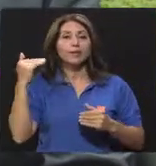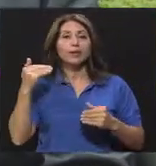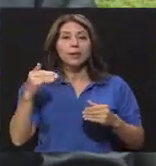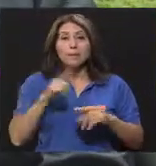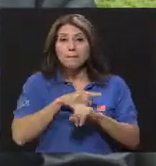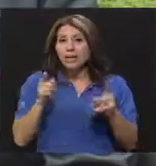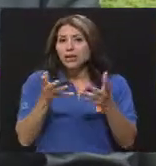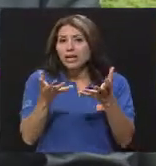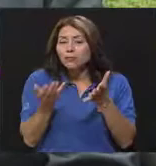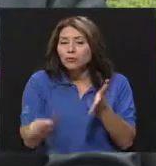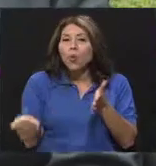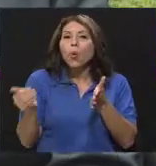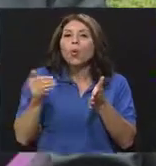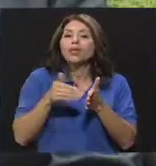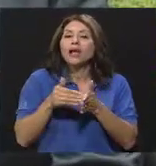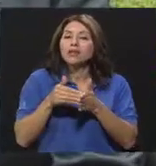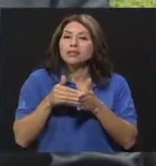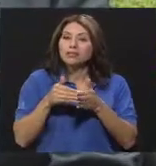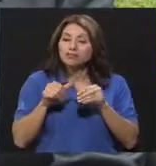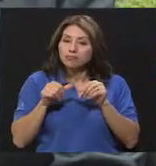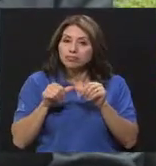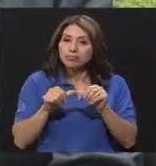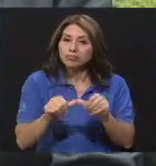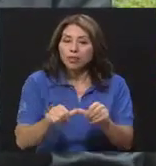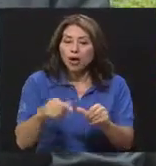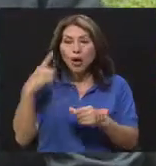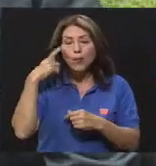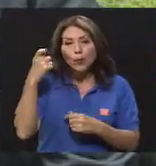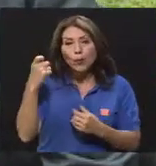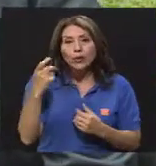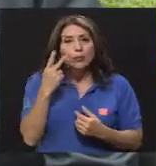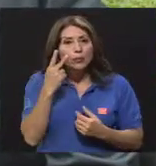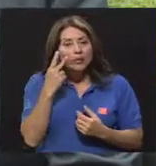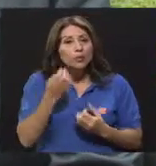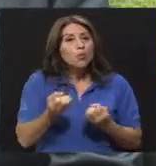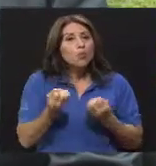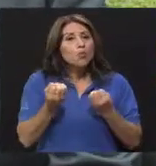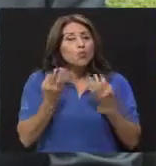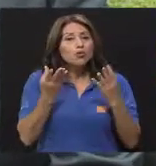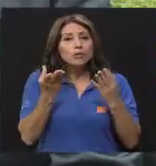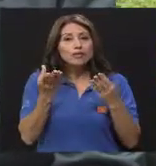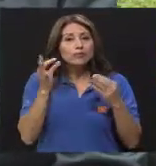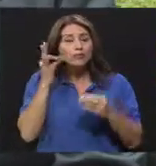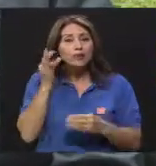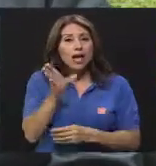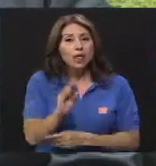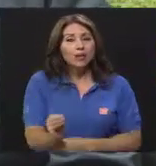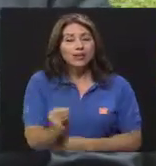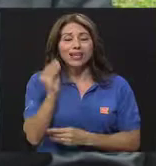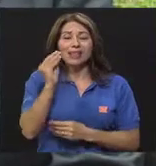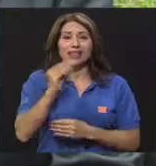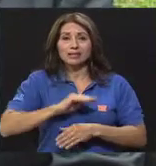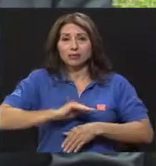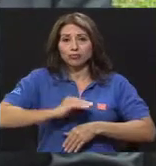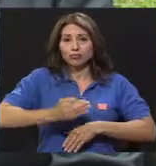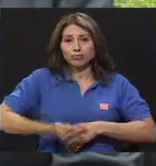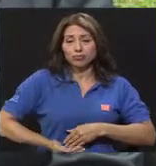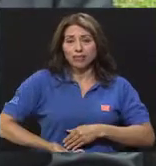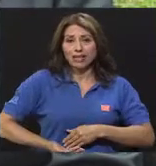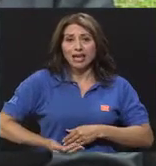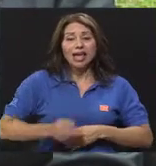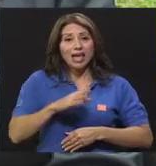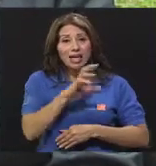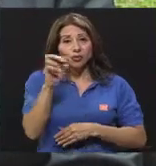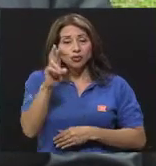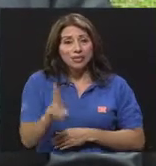Vivir Mejor, pero quisimos retomarlo nuevamente ante el aumento que hay de embarazos en adolescentes en nuestro país.